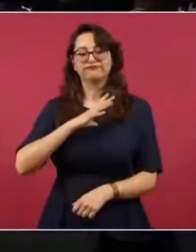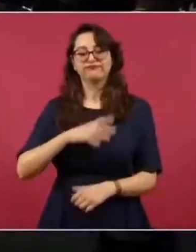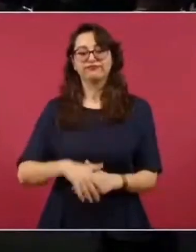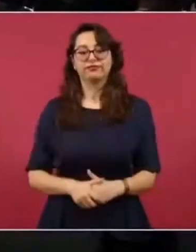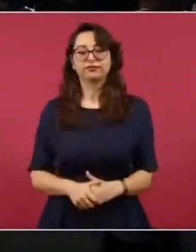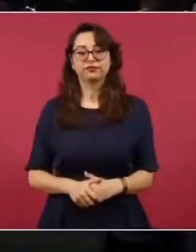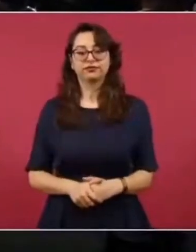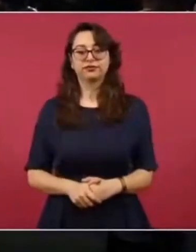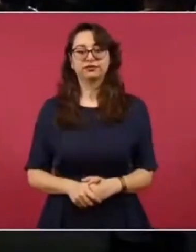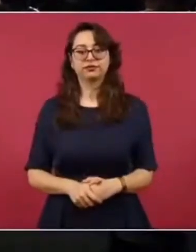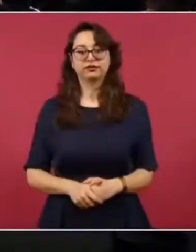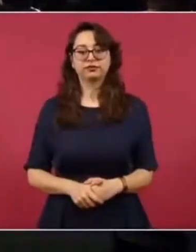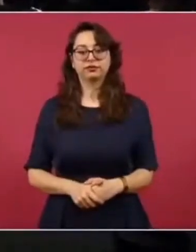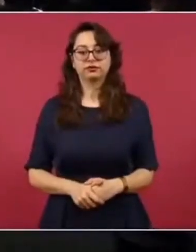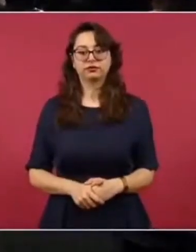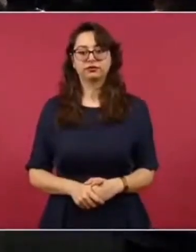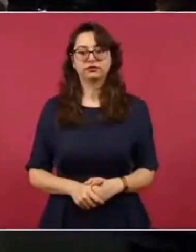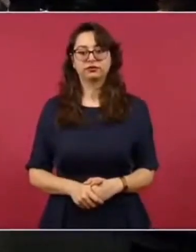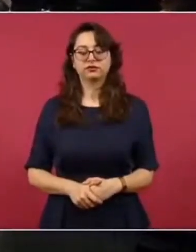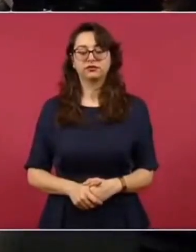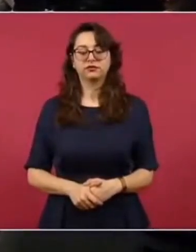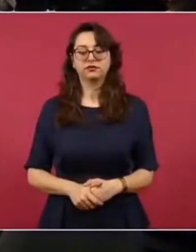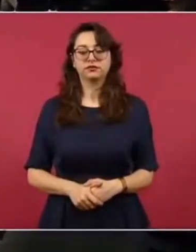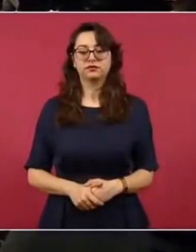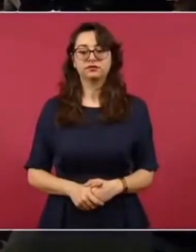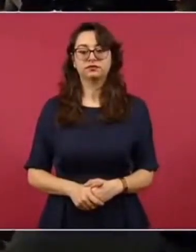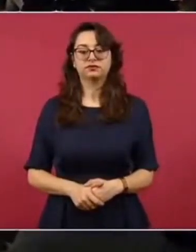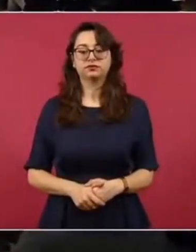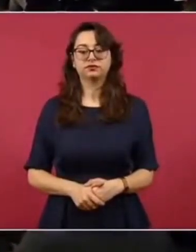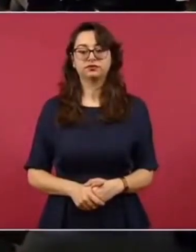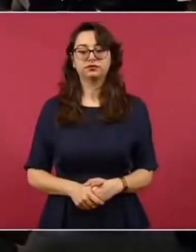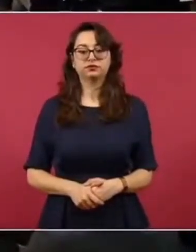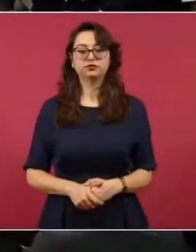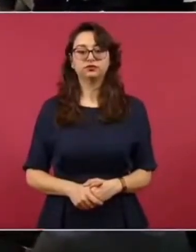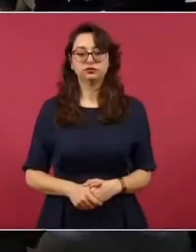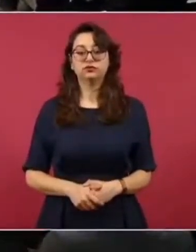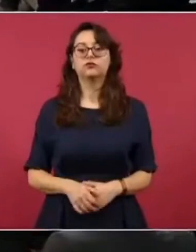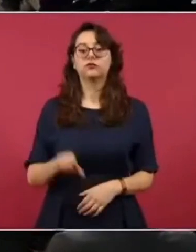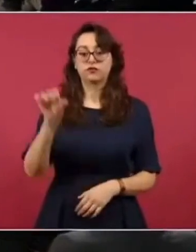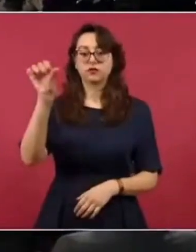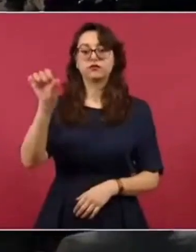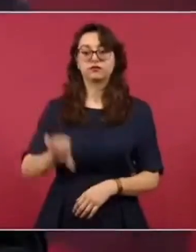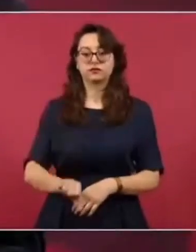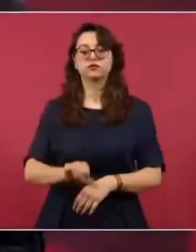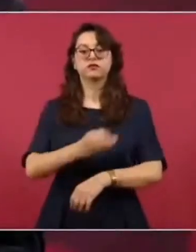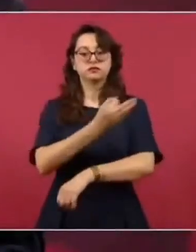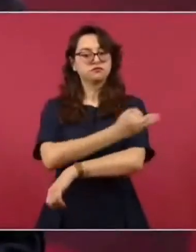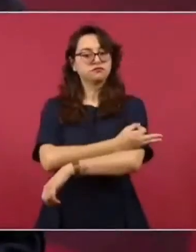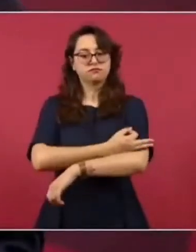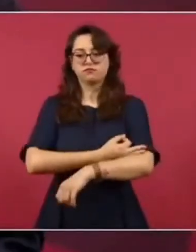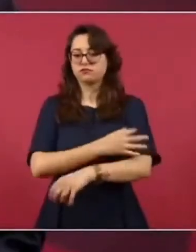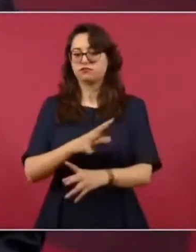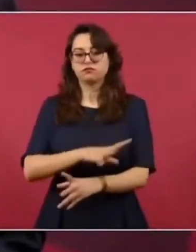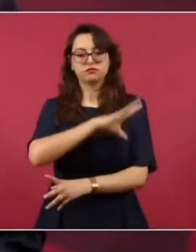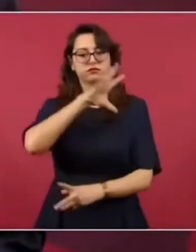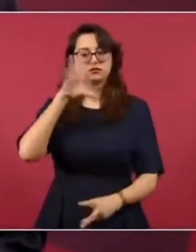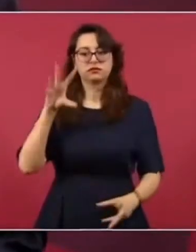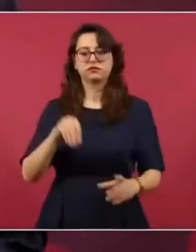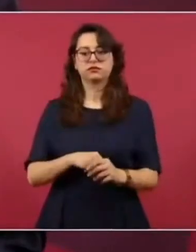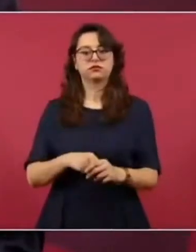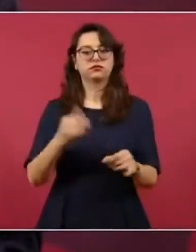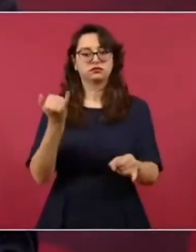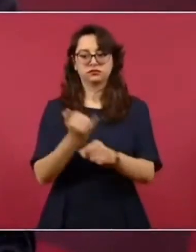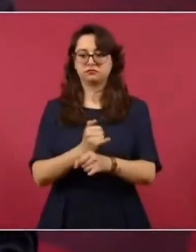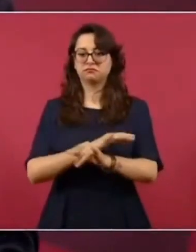¿Las víctimas son en realidad? ¿No se han manejado cuatro cifras? Sí, hoy en la tarde se va a informar